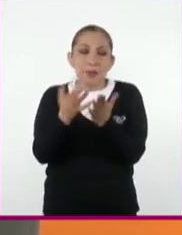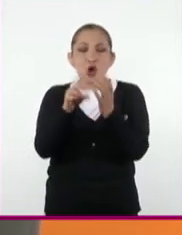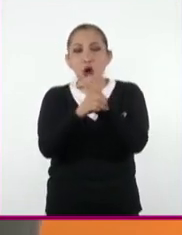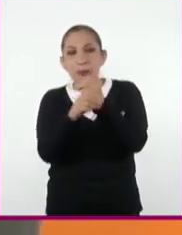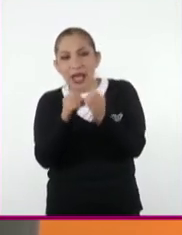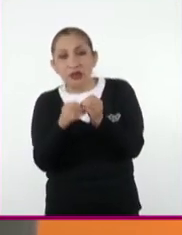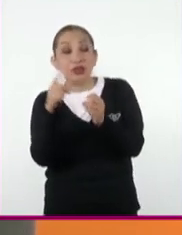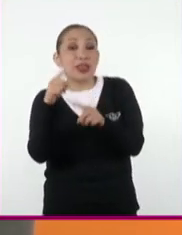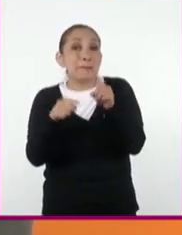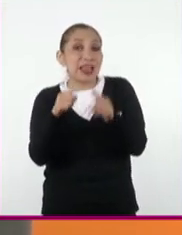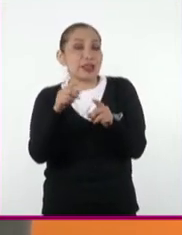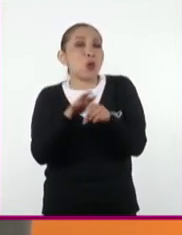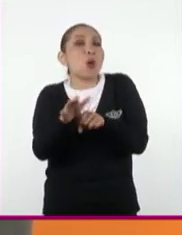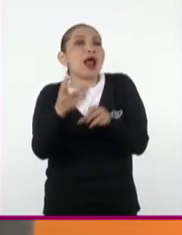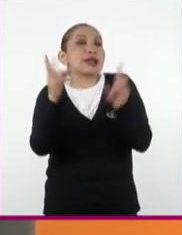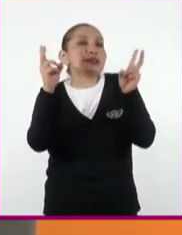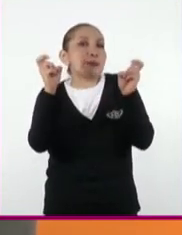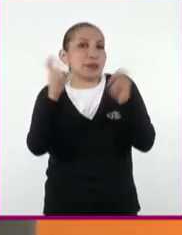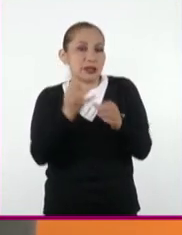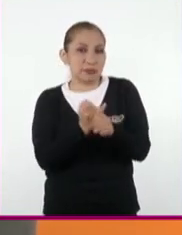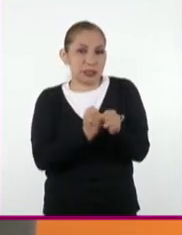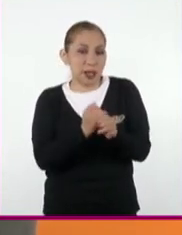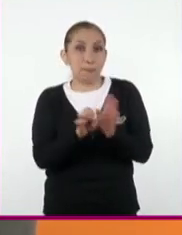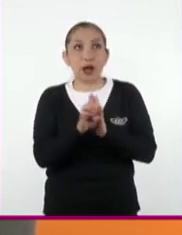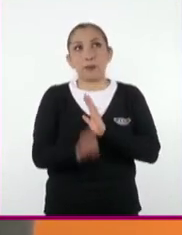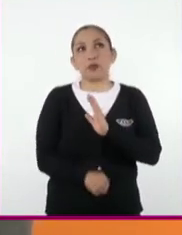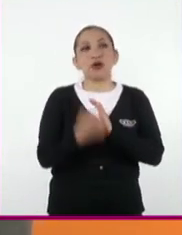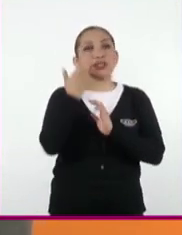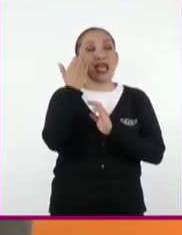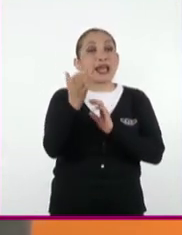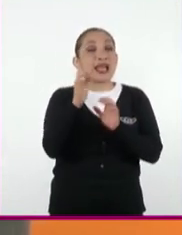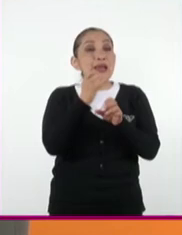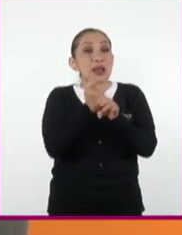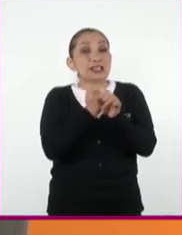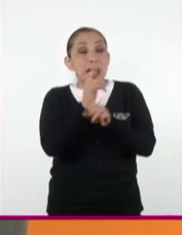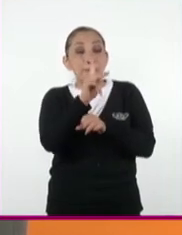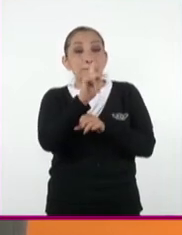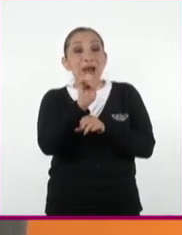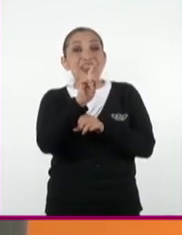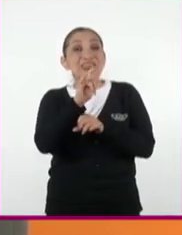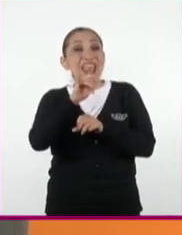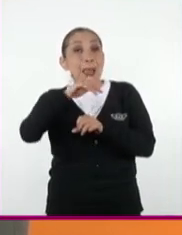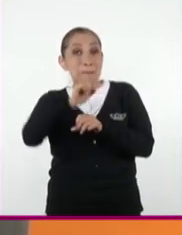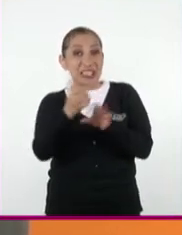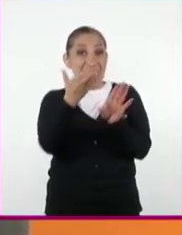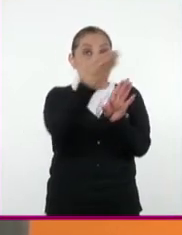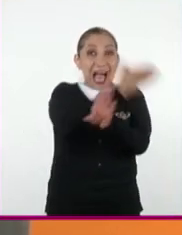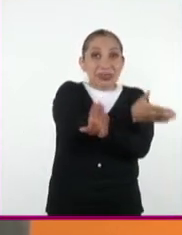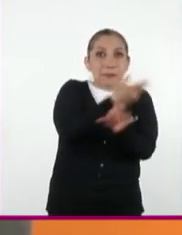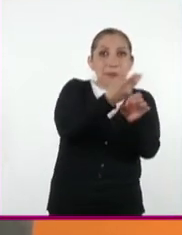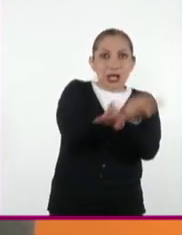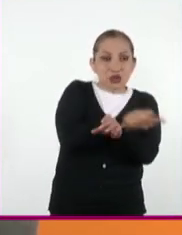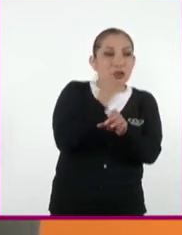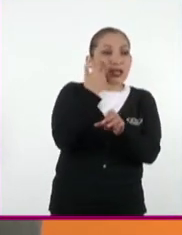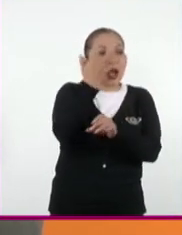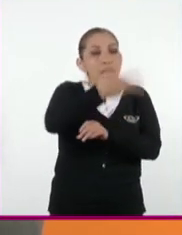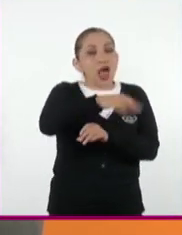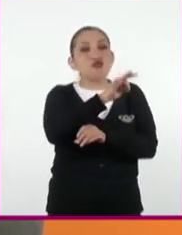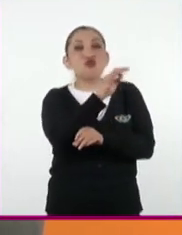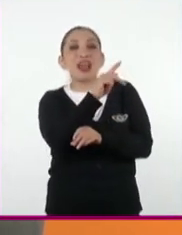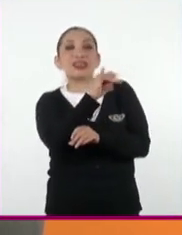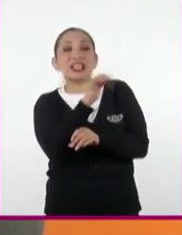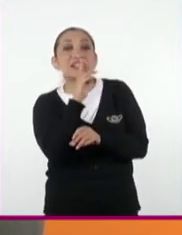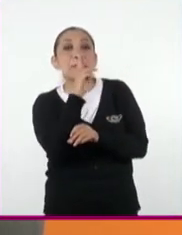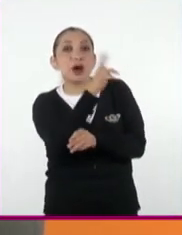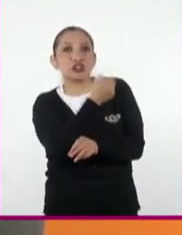investigará. Por ejemplo, si quiere investigar las pandemias que ocurrieron en épocas pasadas, buscará en fuentes